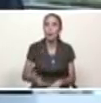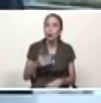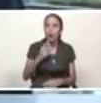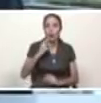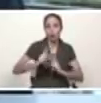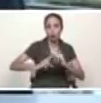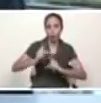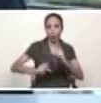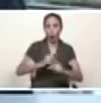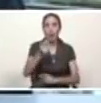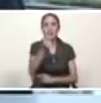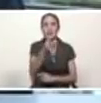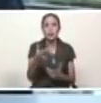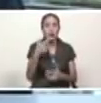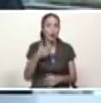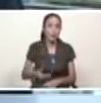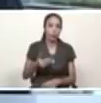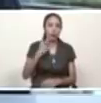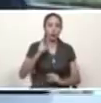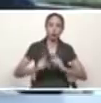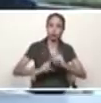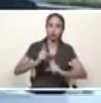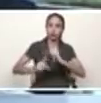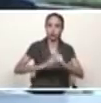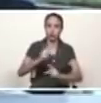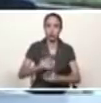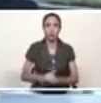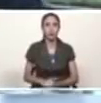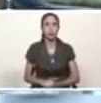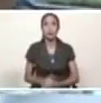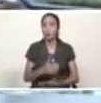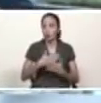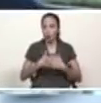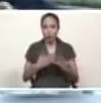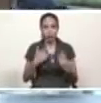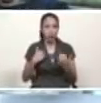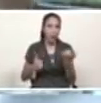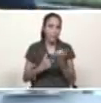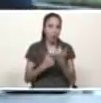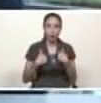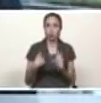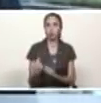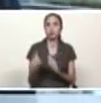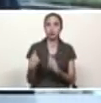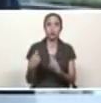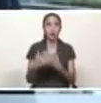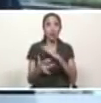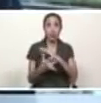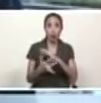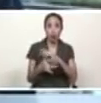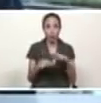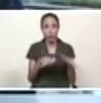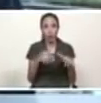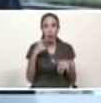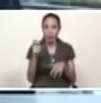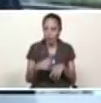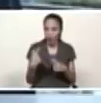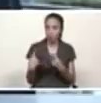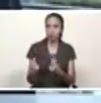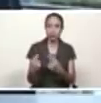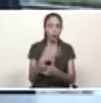nuestra semilla nuestra semilla y con eso cuenten con todo el apoyo financiero tecnológico para que avancemos